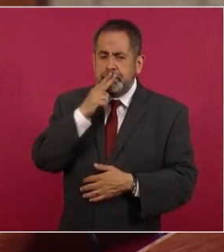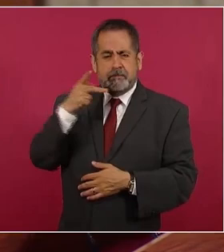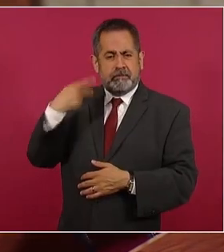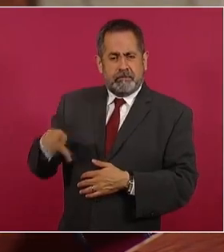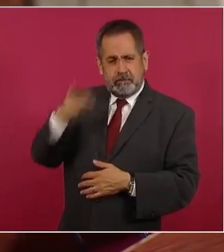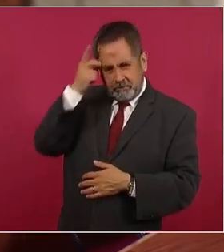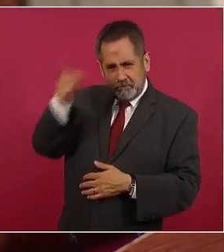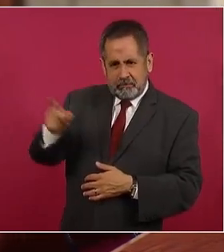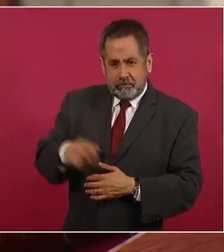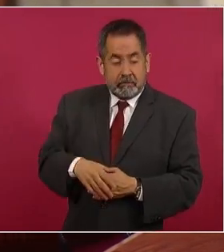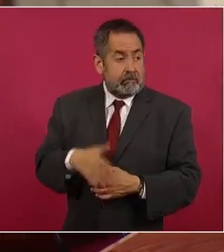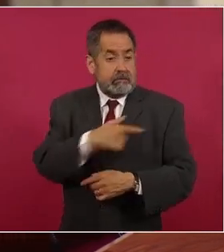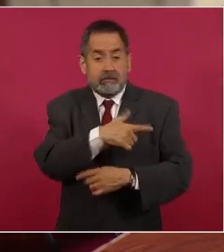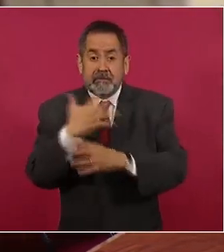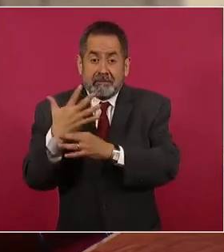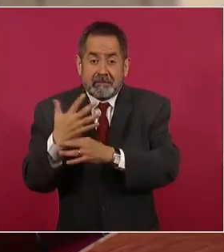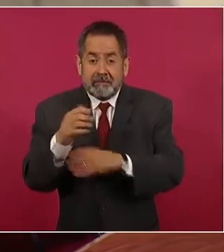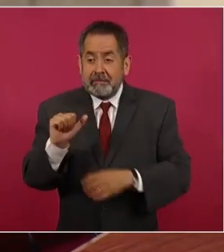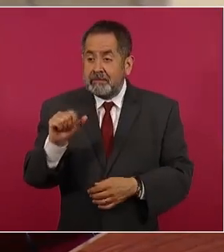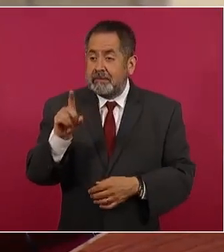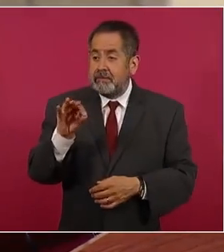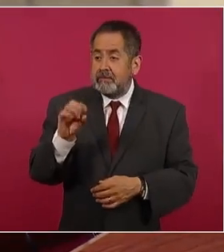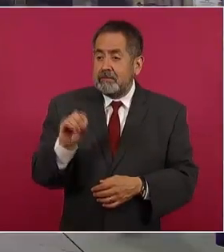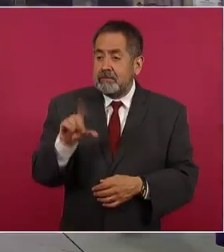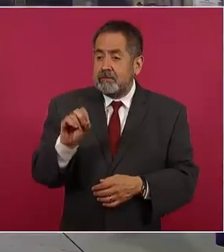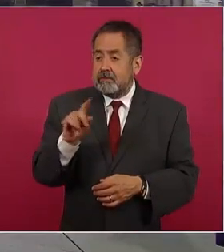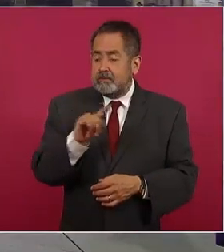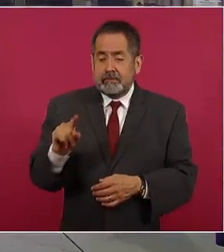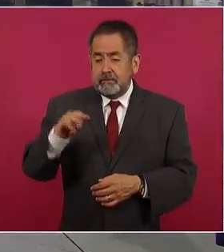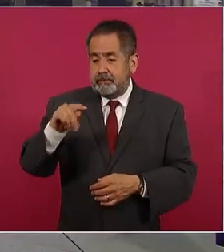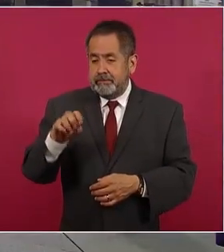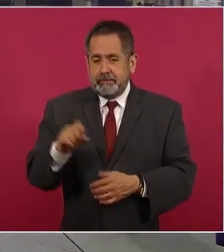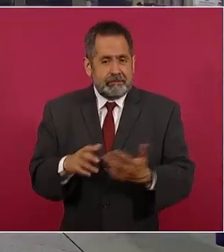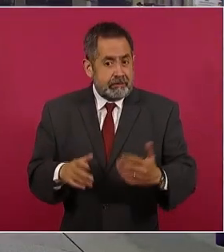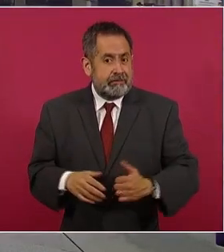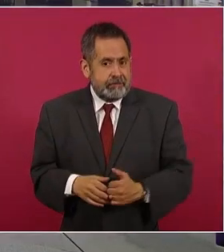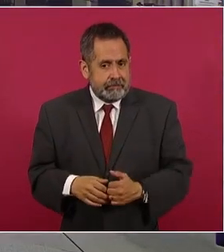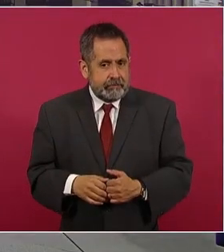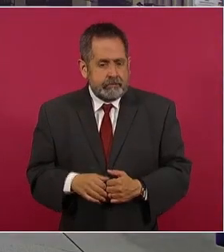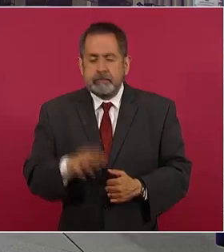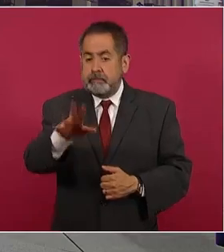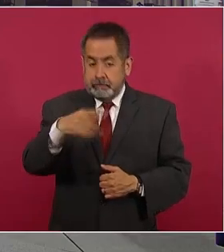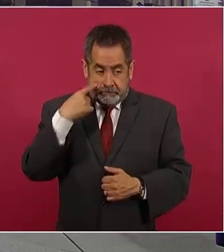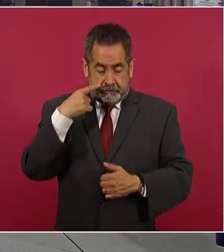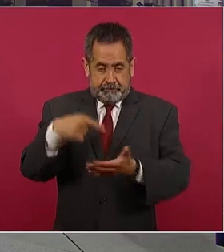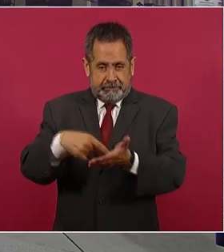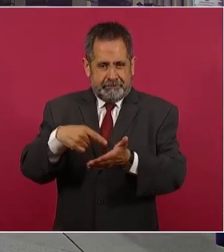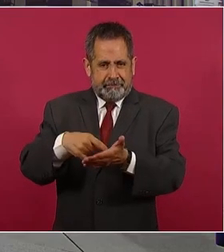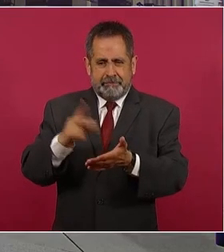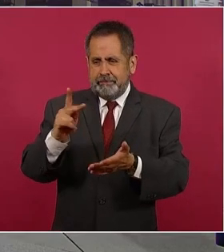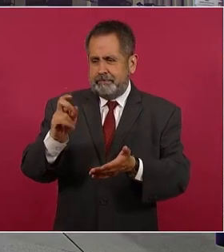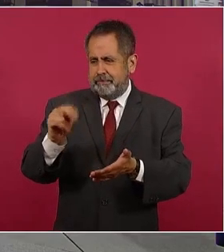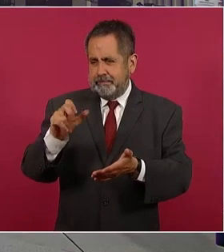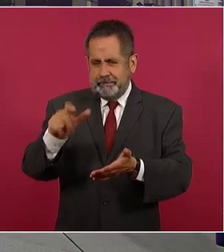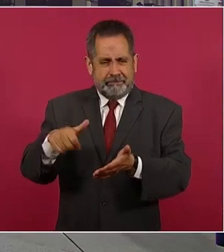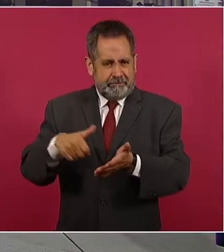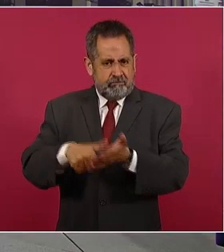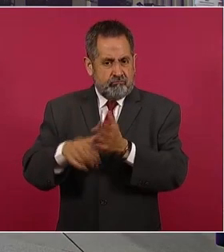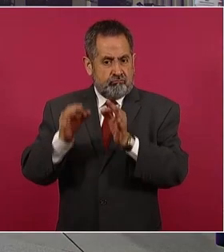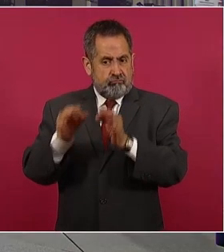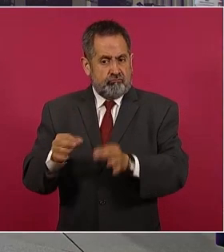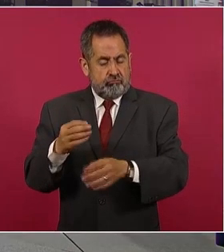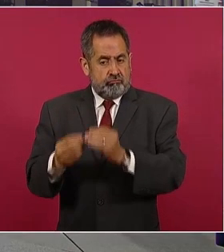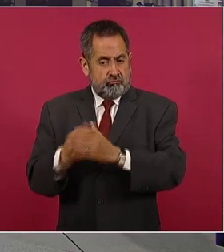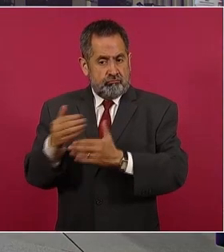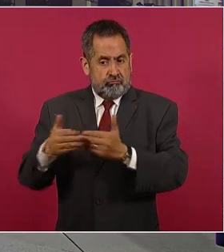Esto fue Adolfo López Márquez Márquez, pero a ver, el Código Penal vigente. ¿Cuántas